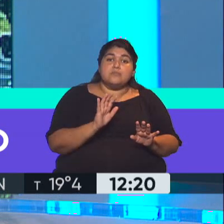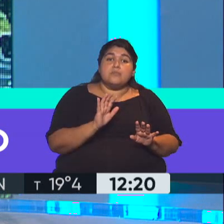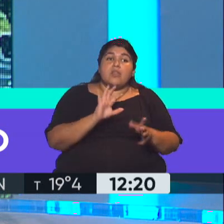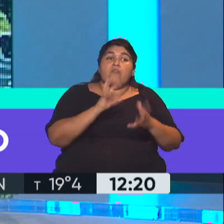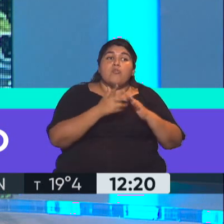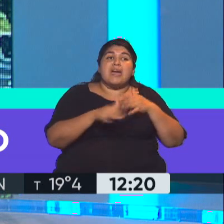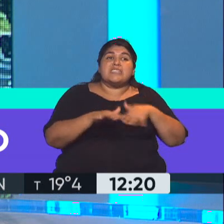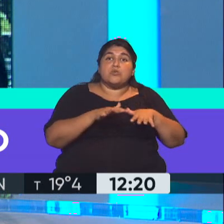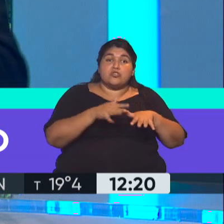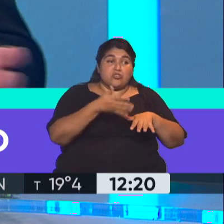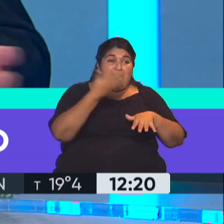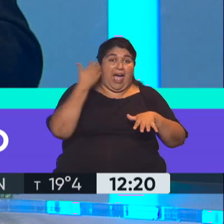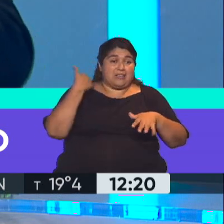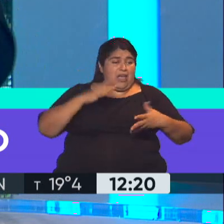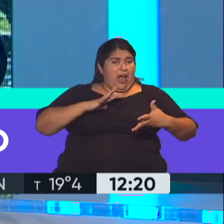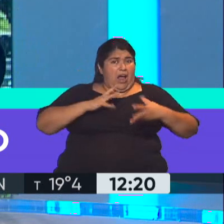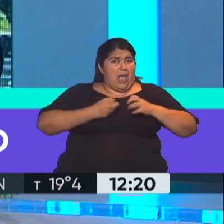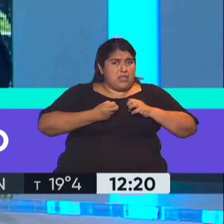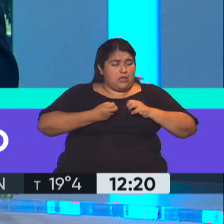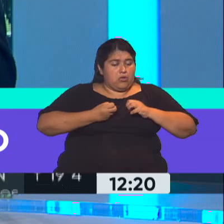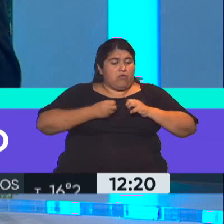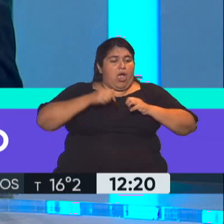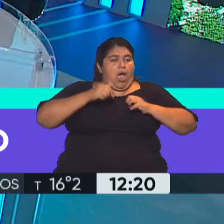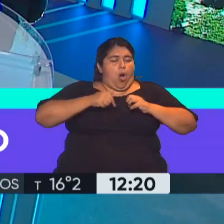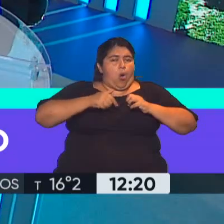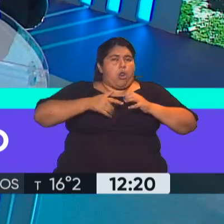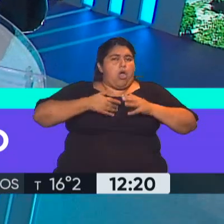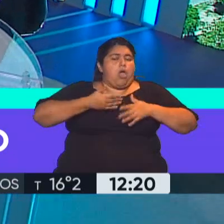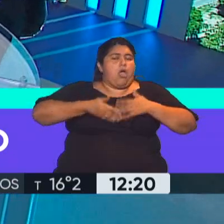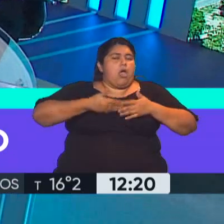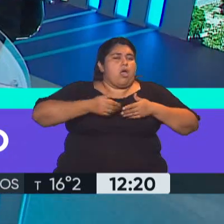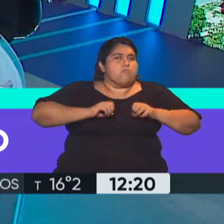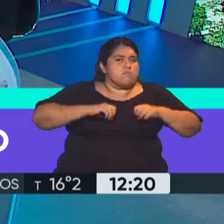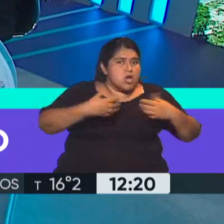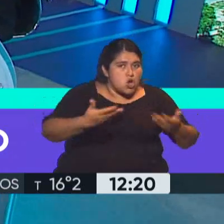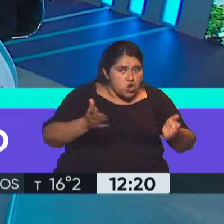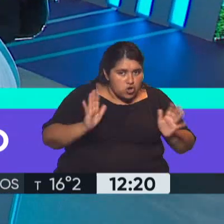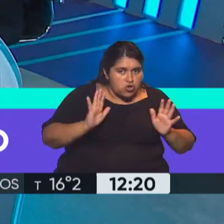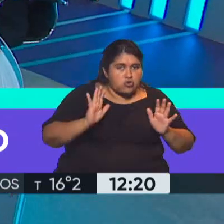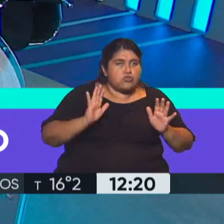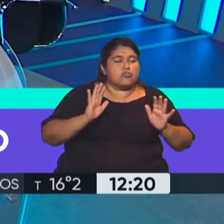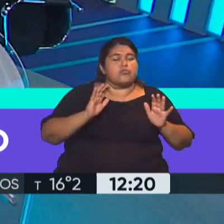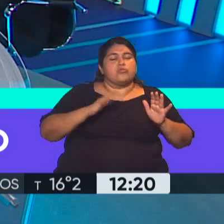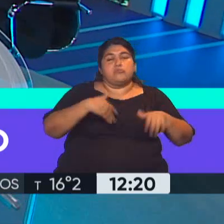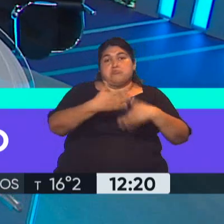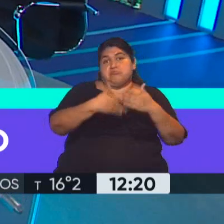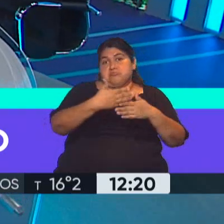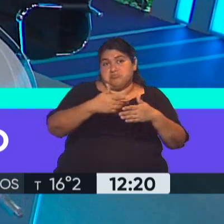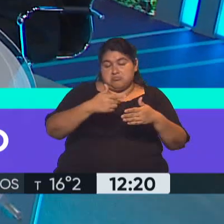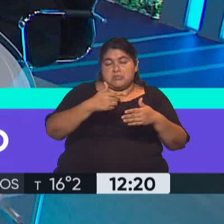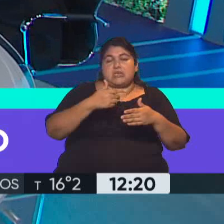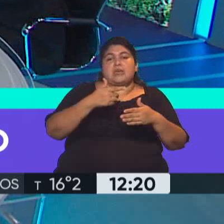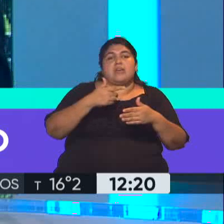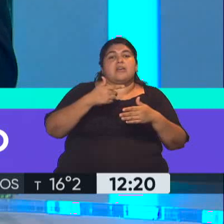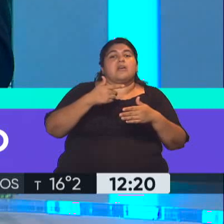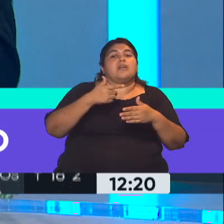una situación de desastre, de catástrofe, y hablamos en términos nuestros, pateando para adelante todos los vencimientos, se saca de encima todas las obligaciones que tenía